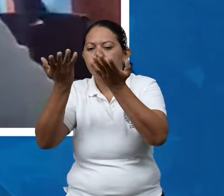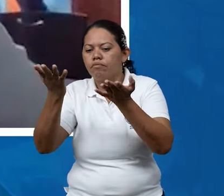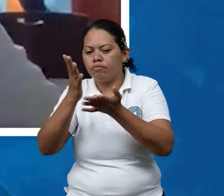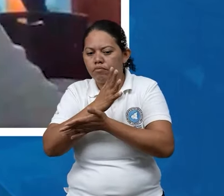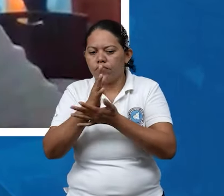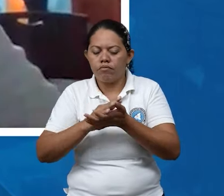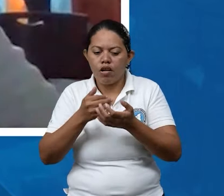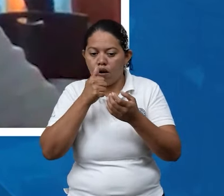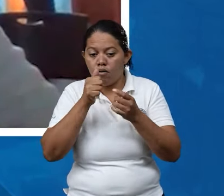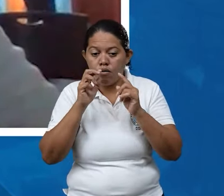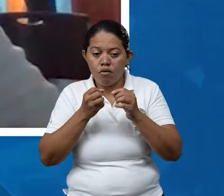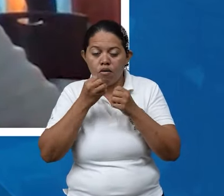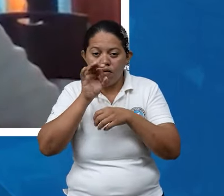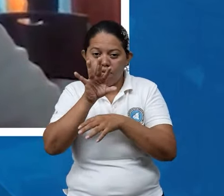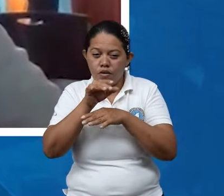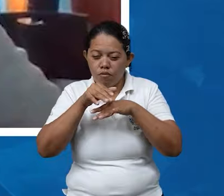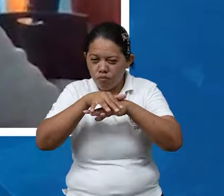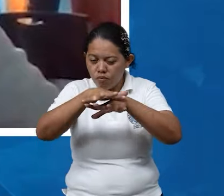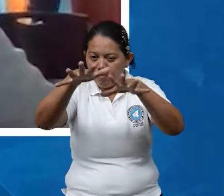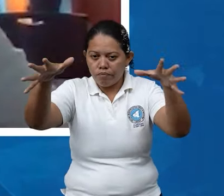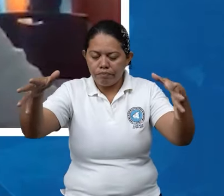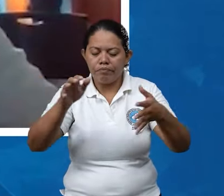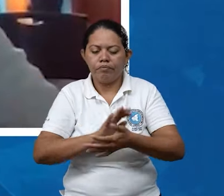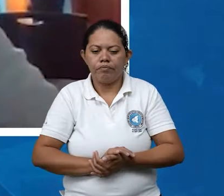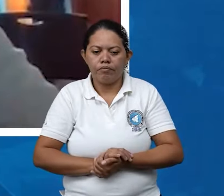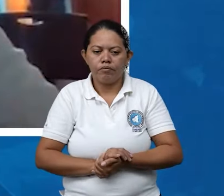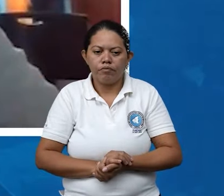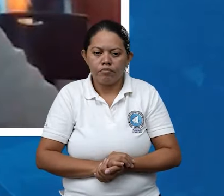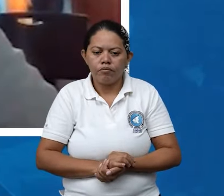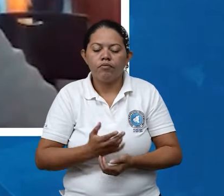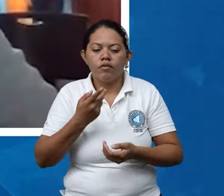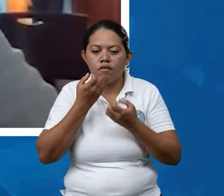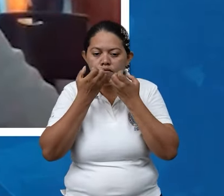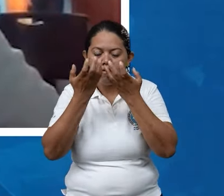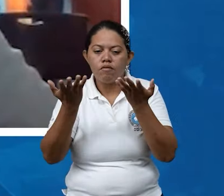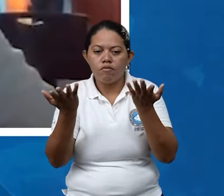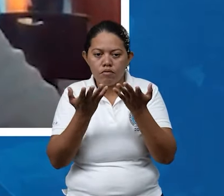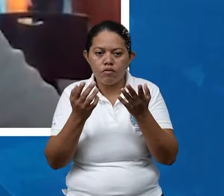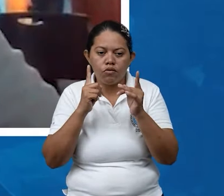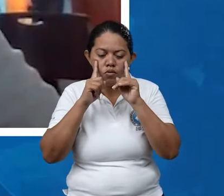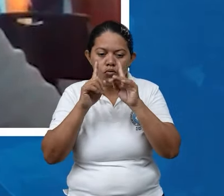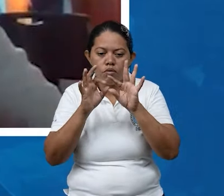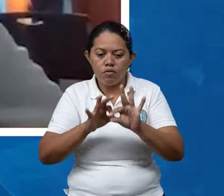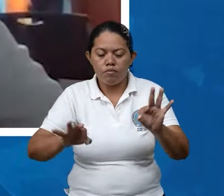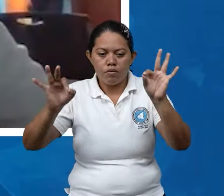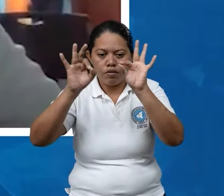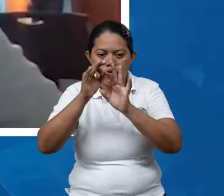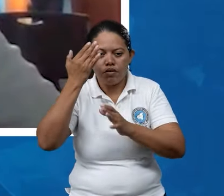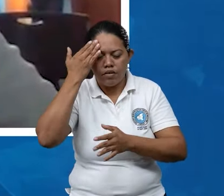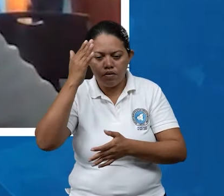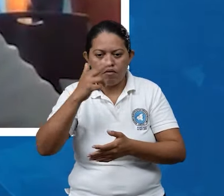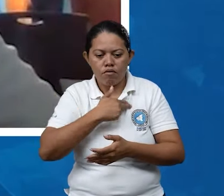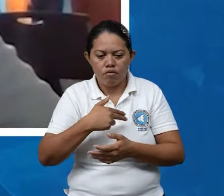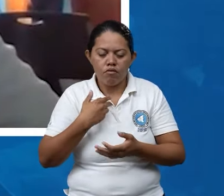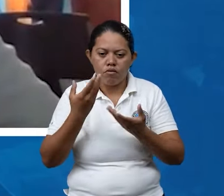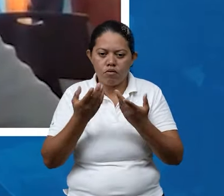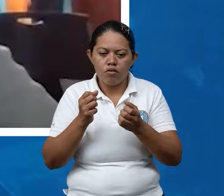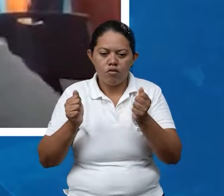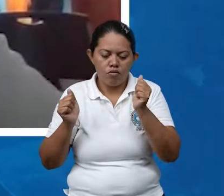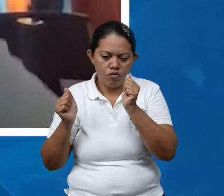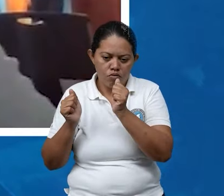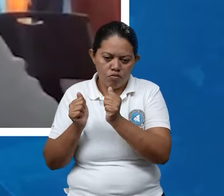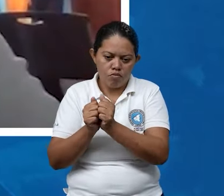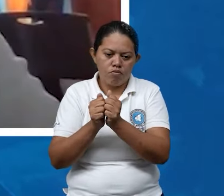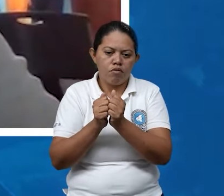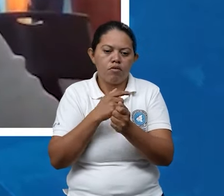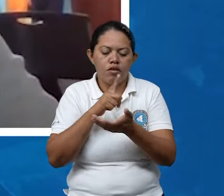para pasarlo en las redes sociales donde están hablando los compañeros acerca de la prevención también estamos dando acompañamiento